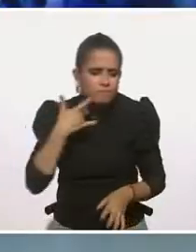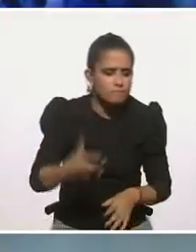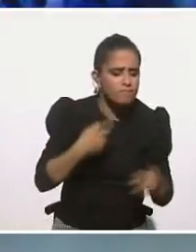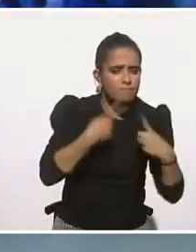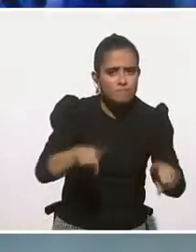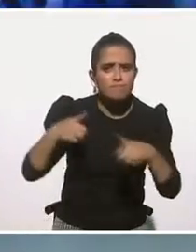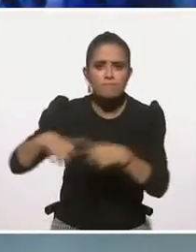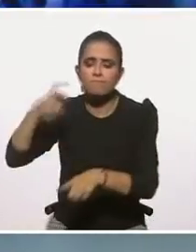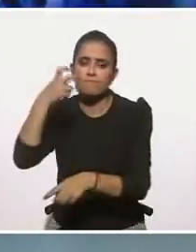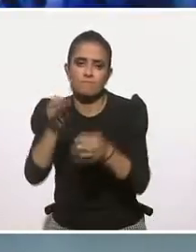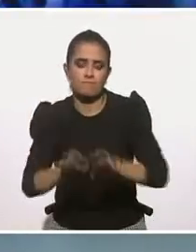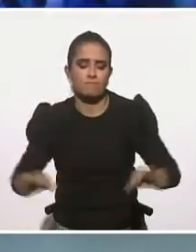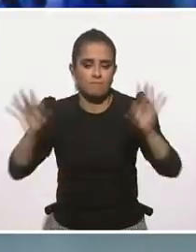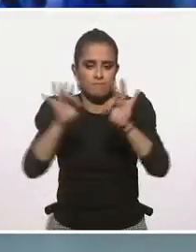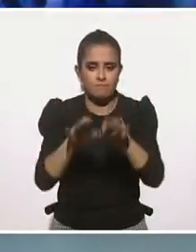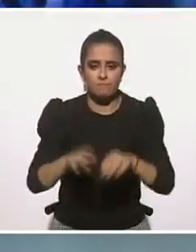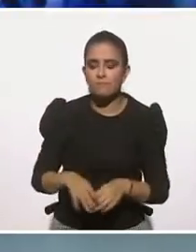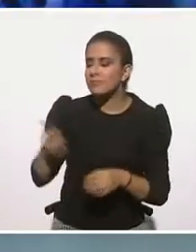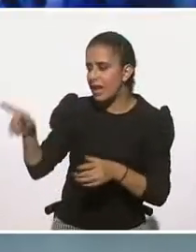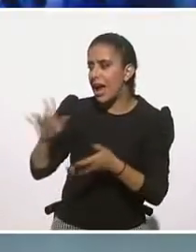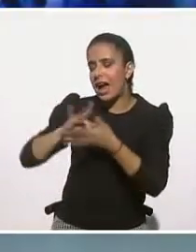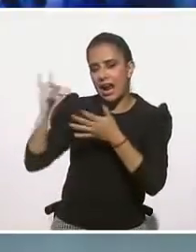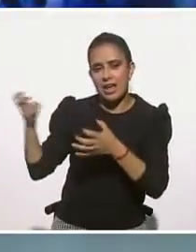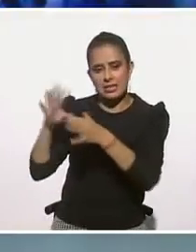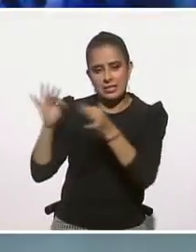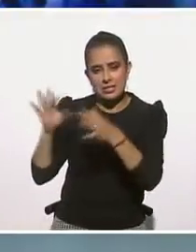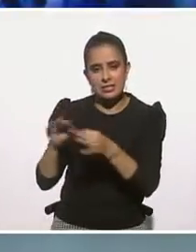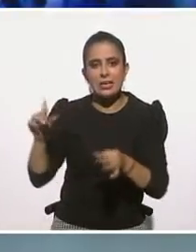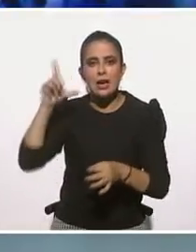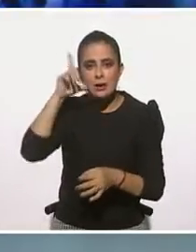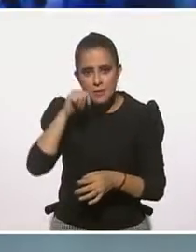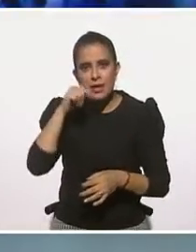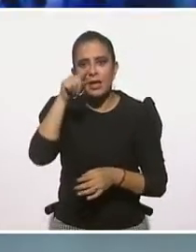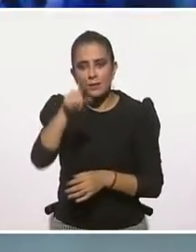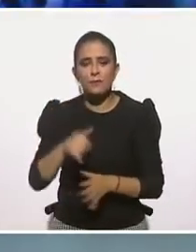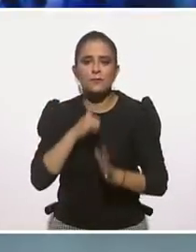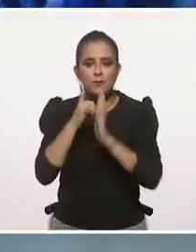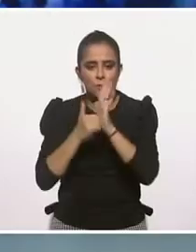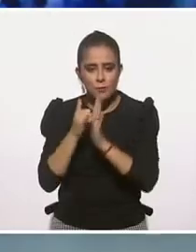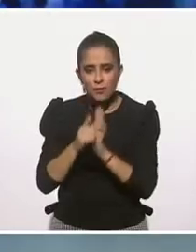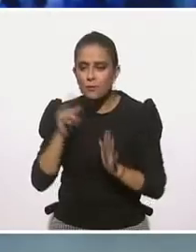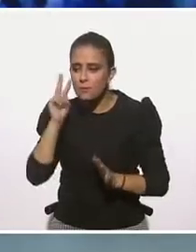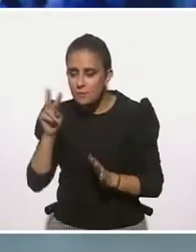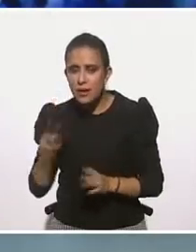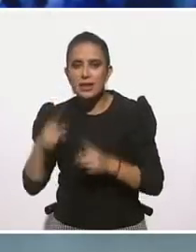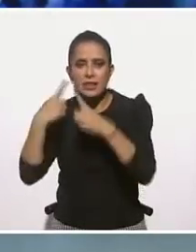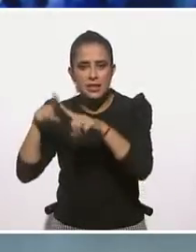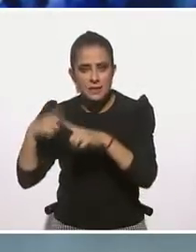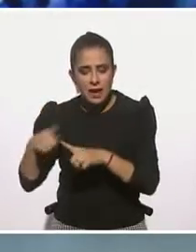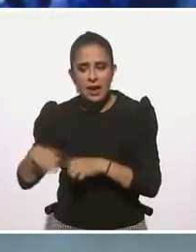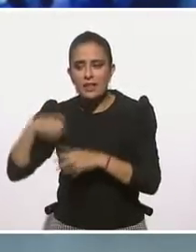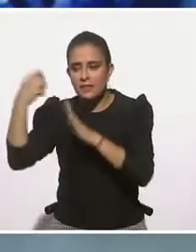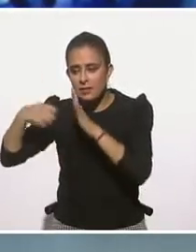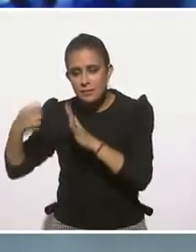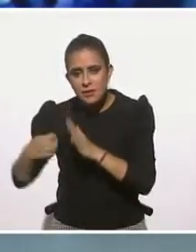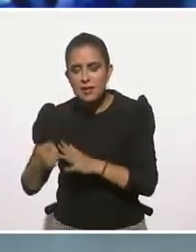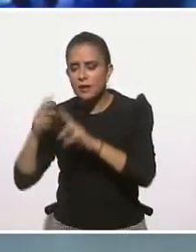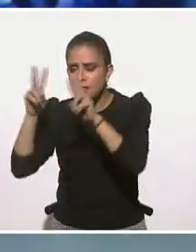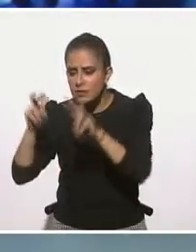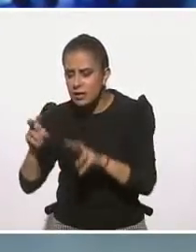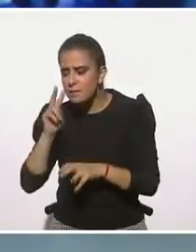Qué bueno que nos dejas este ejercicio y para que también mañana se vuelvan a meter a YouTube y busquen el programa y véanlos con otra